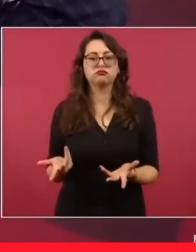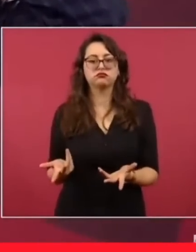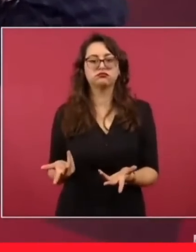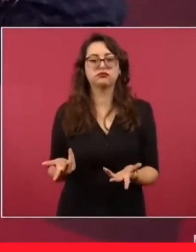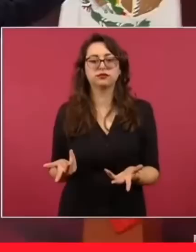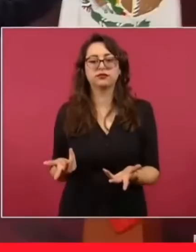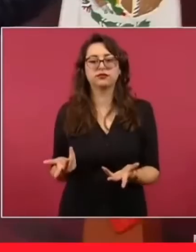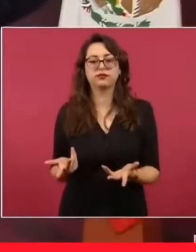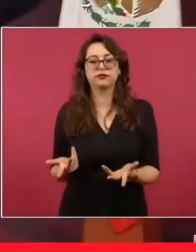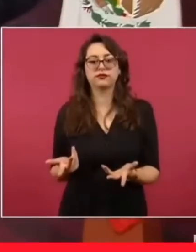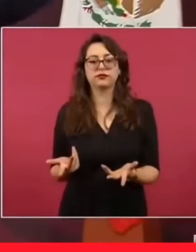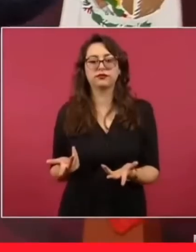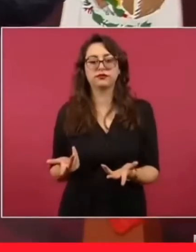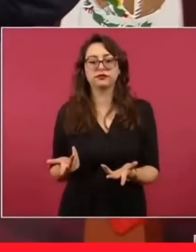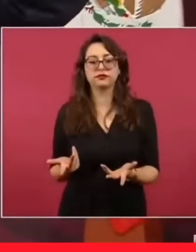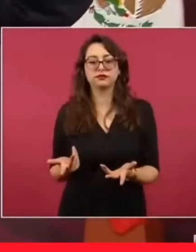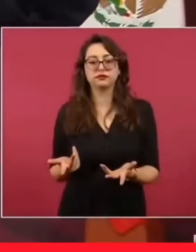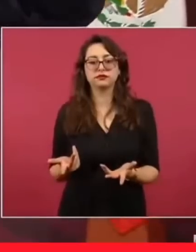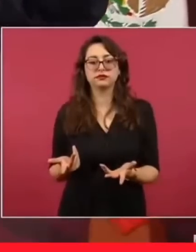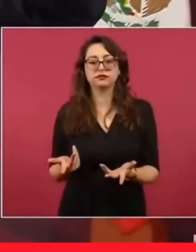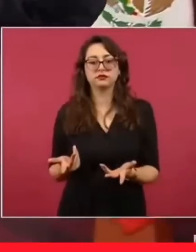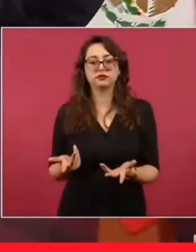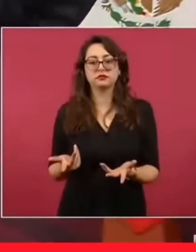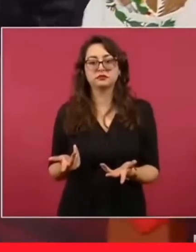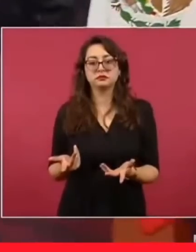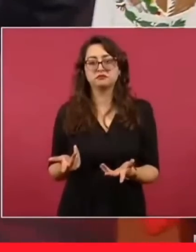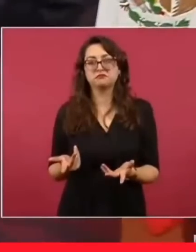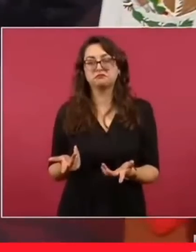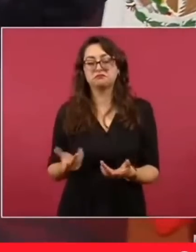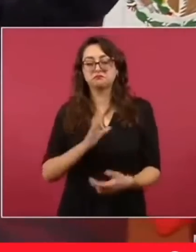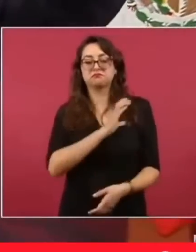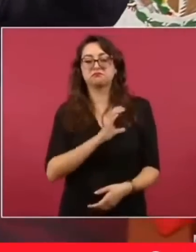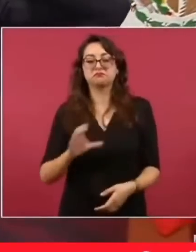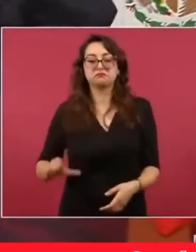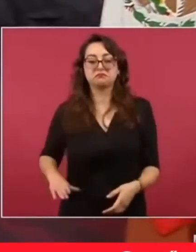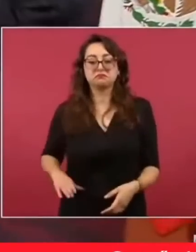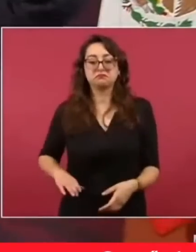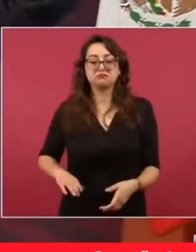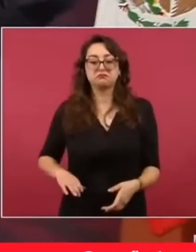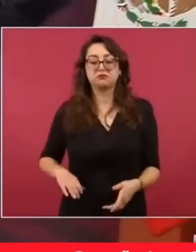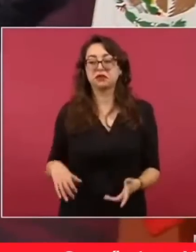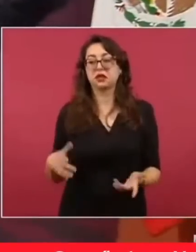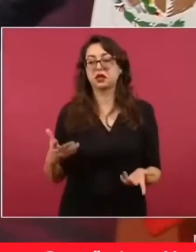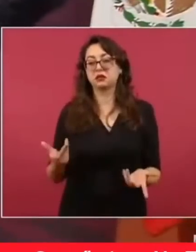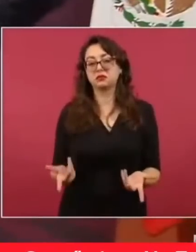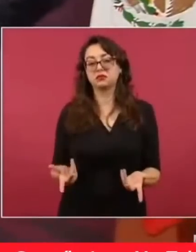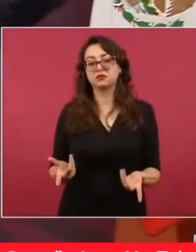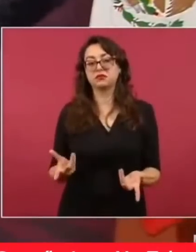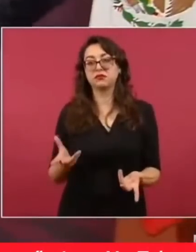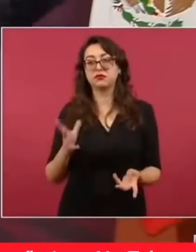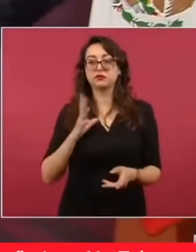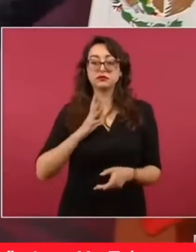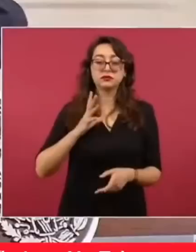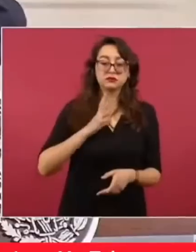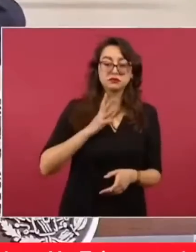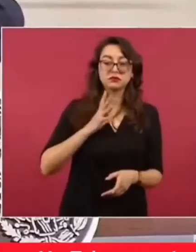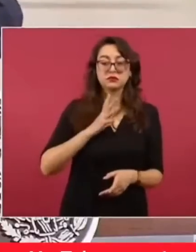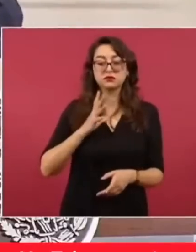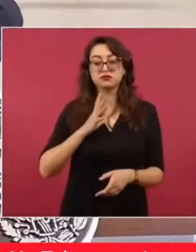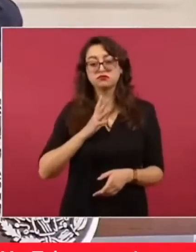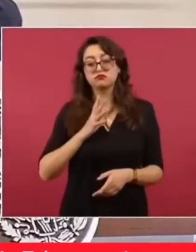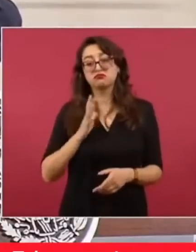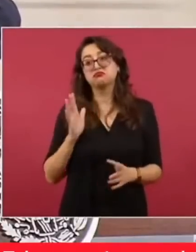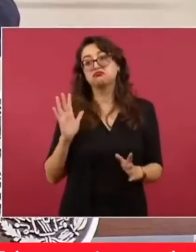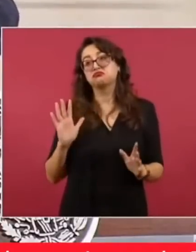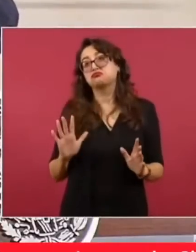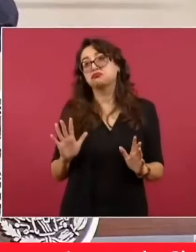pues se habla